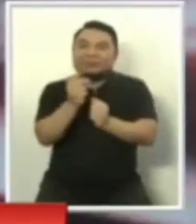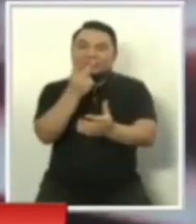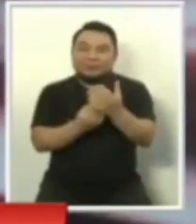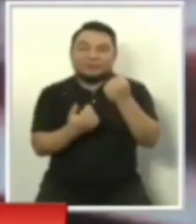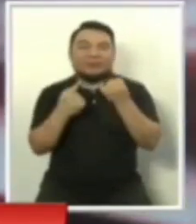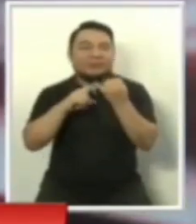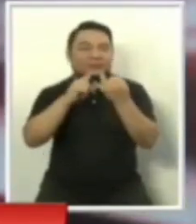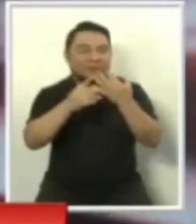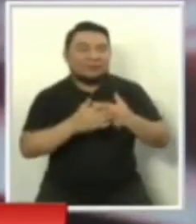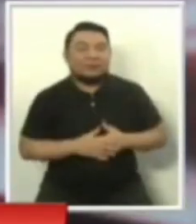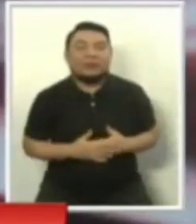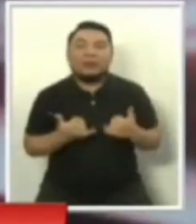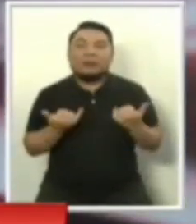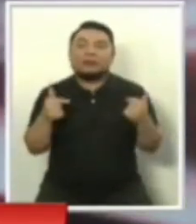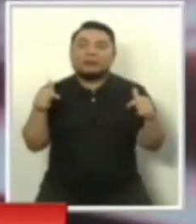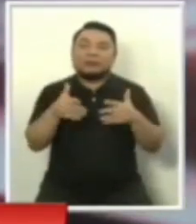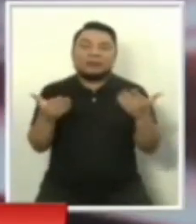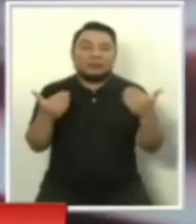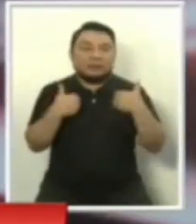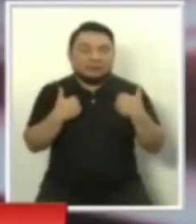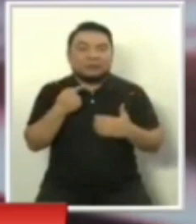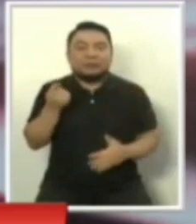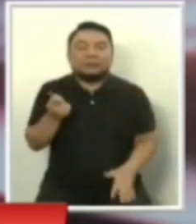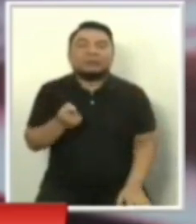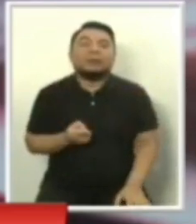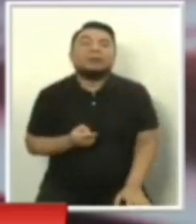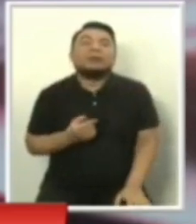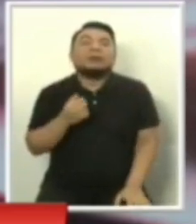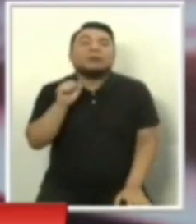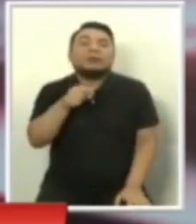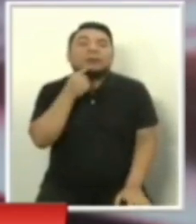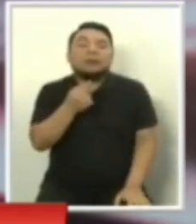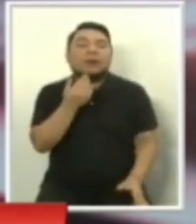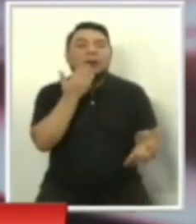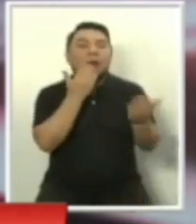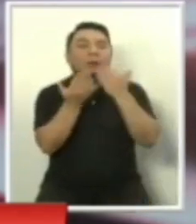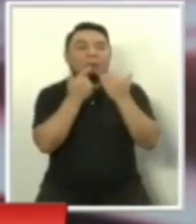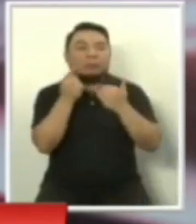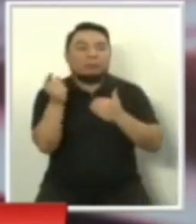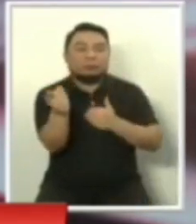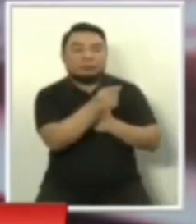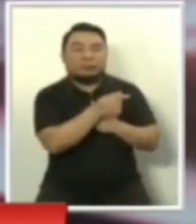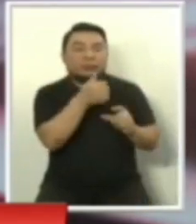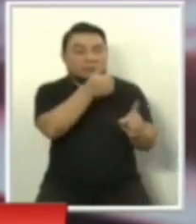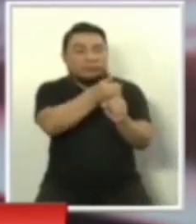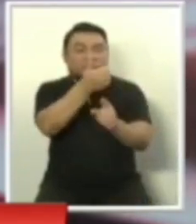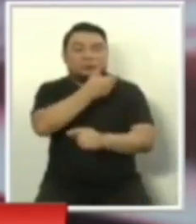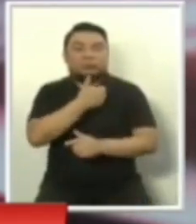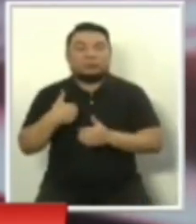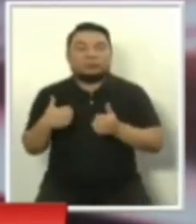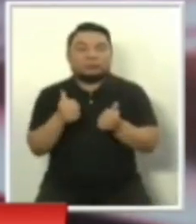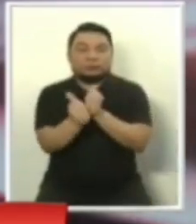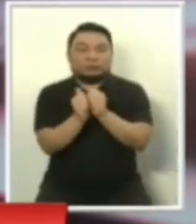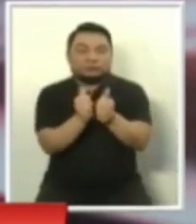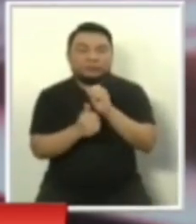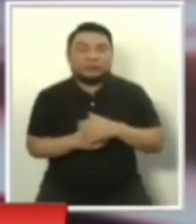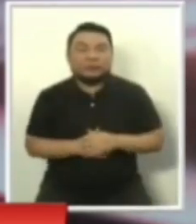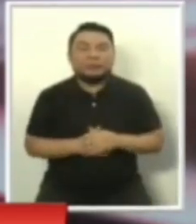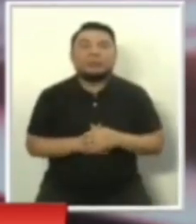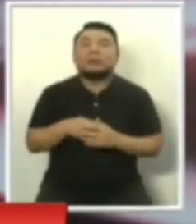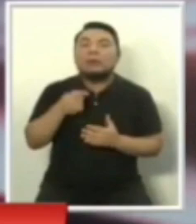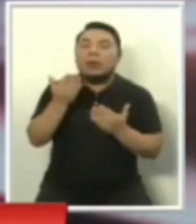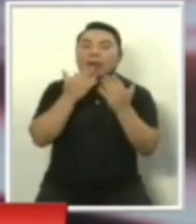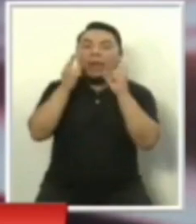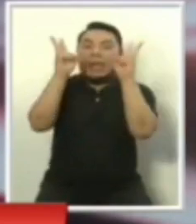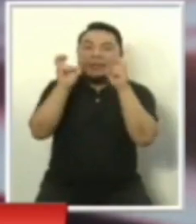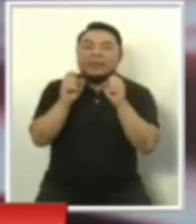de distinta manera. Entonces acá lo que tenemos, Milagros, es, por un lado, intervenciones de los propios candidatos, diálogo y debate sobre estos